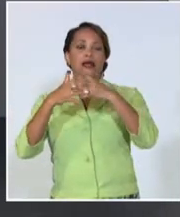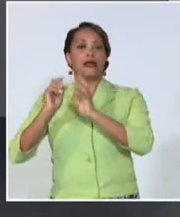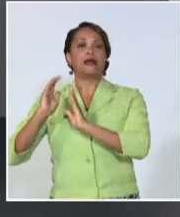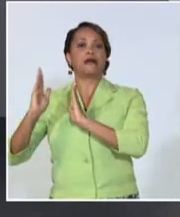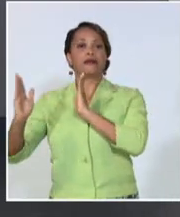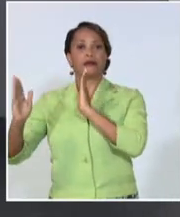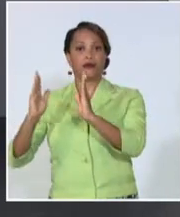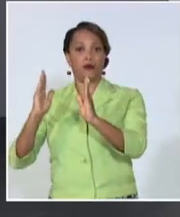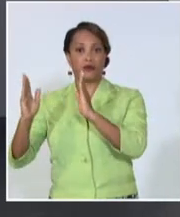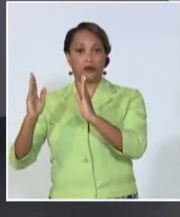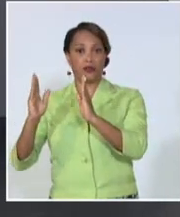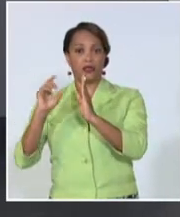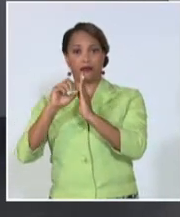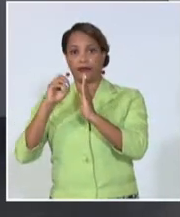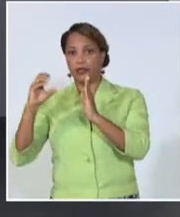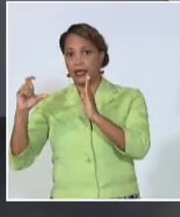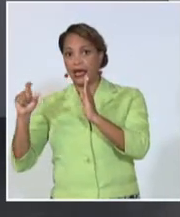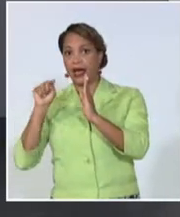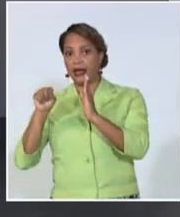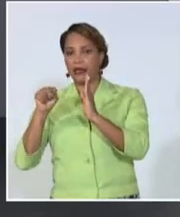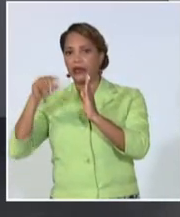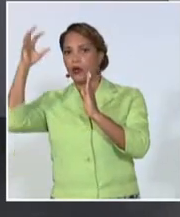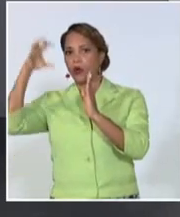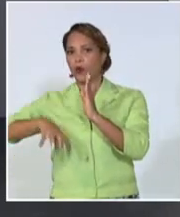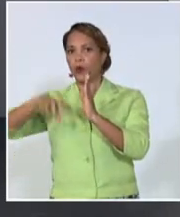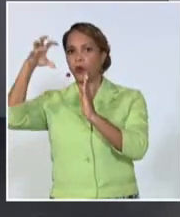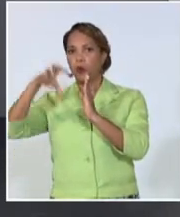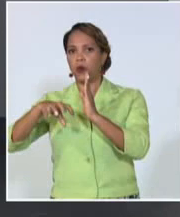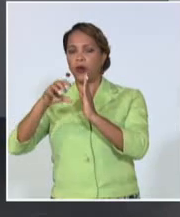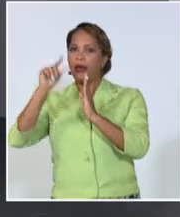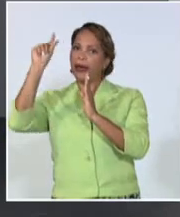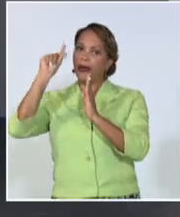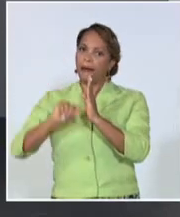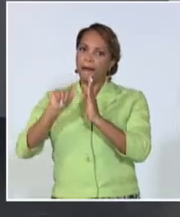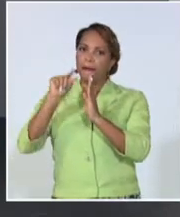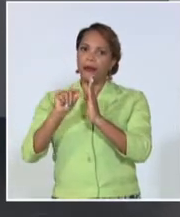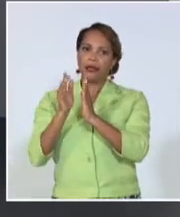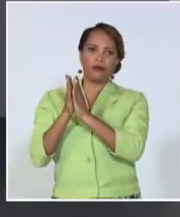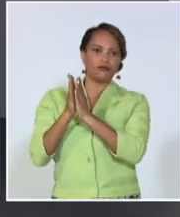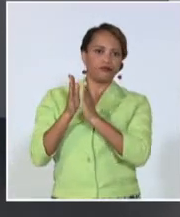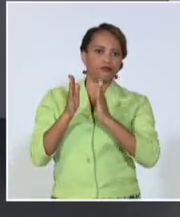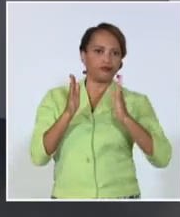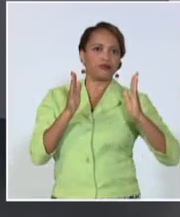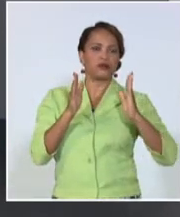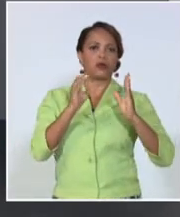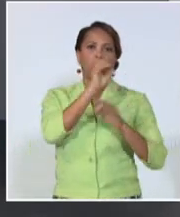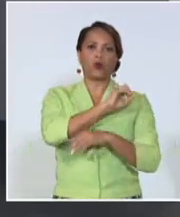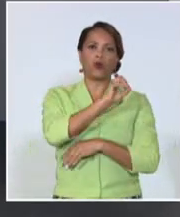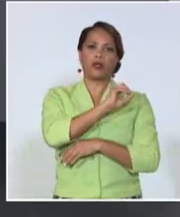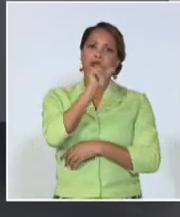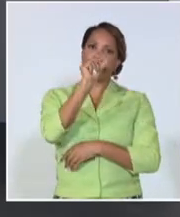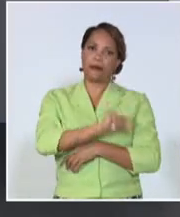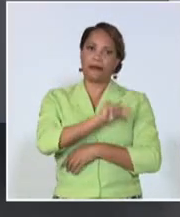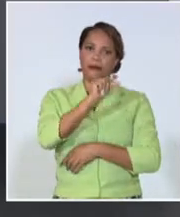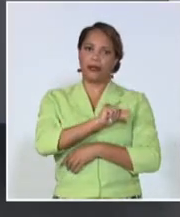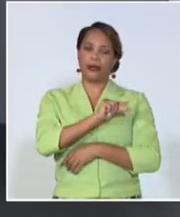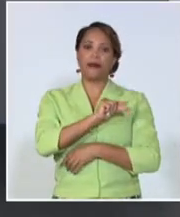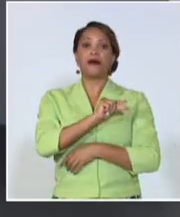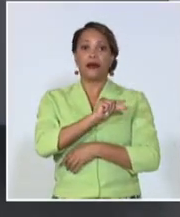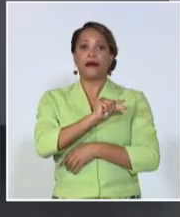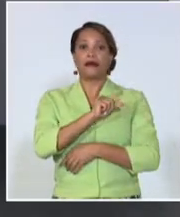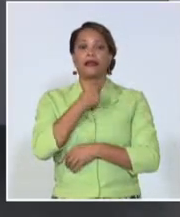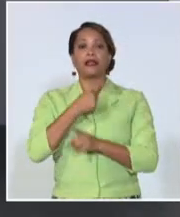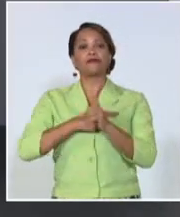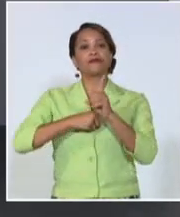la mayor cantidad de lluvia, más aislado para la zona oriental. Y en cuanto a las